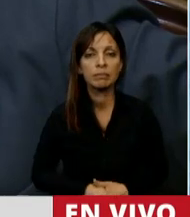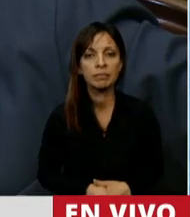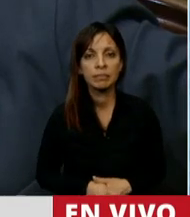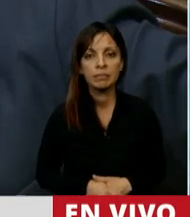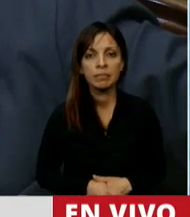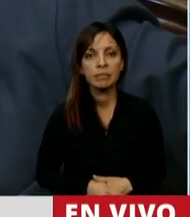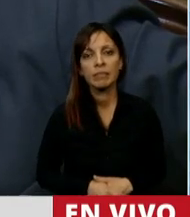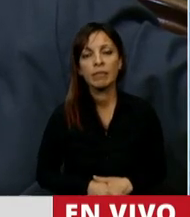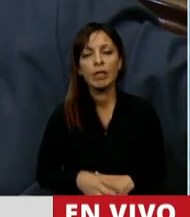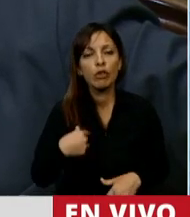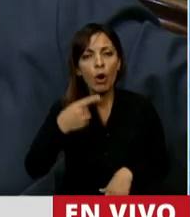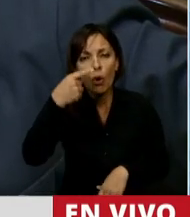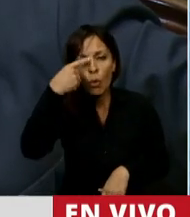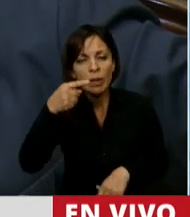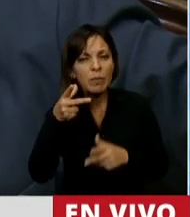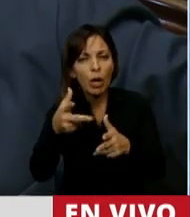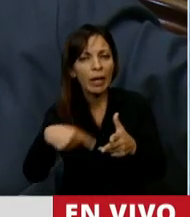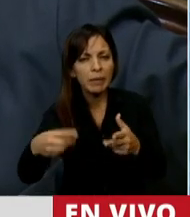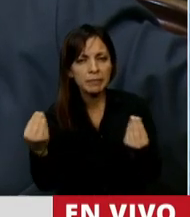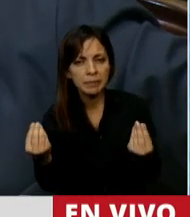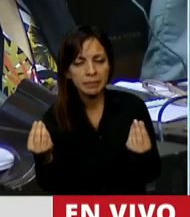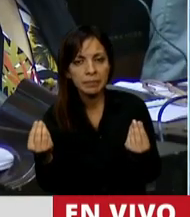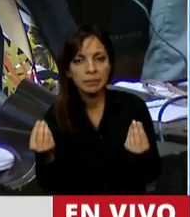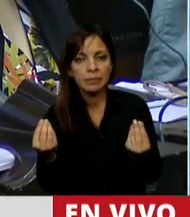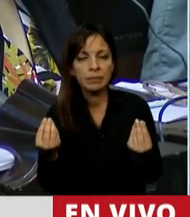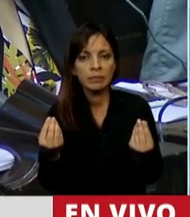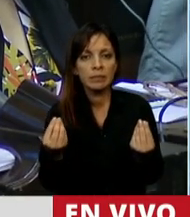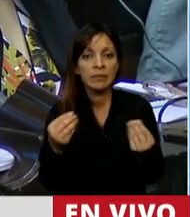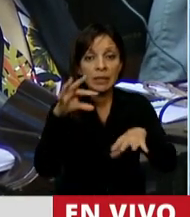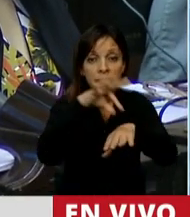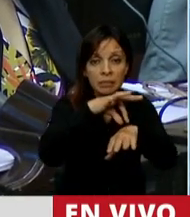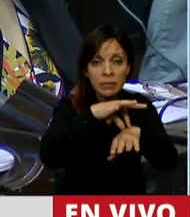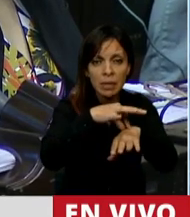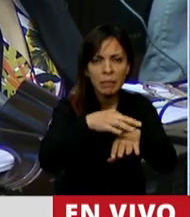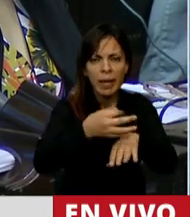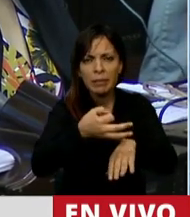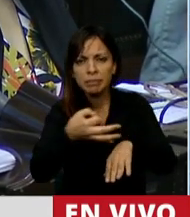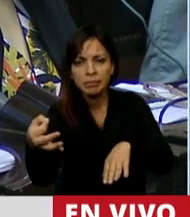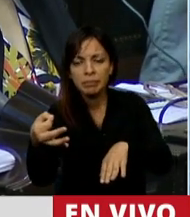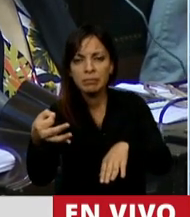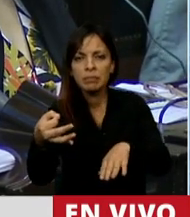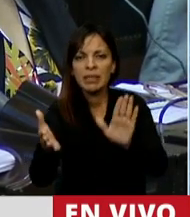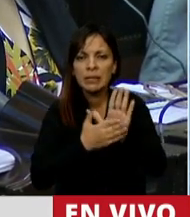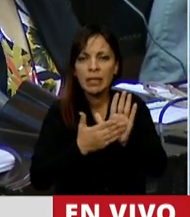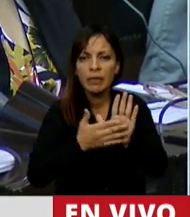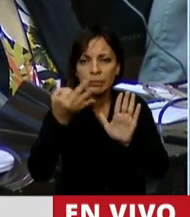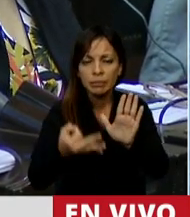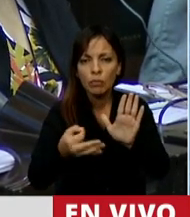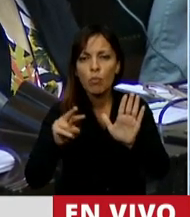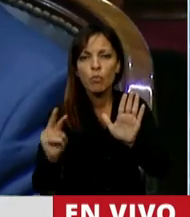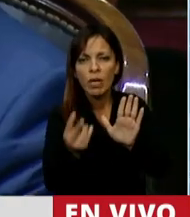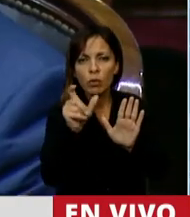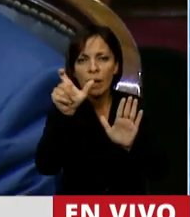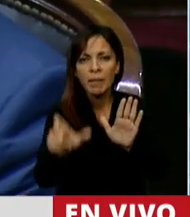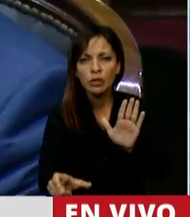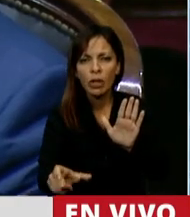Concluyo diciendo que clínicamente para determinar la muerte de una persona, uno de